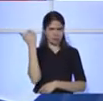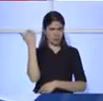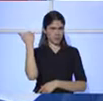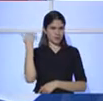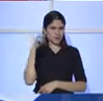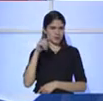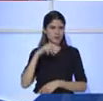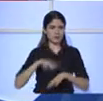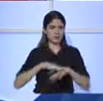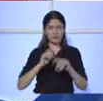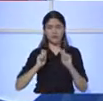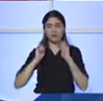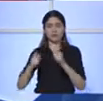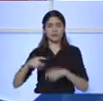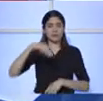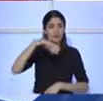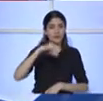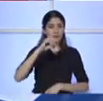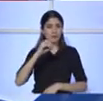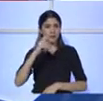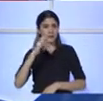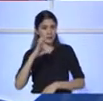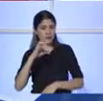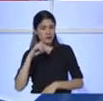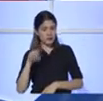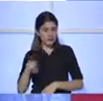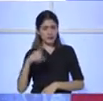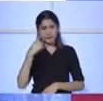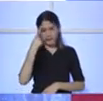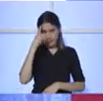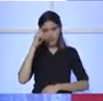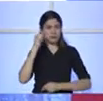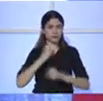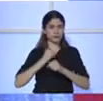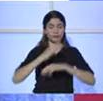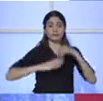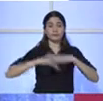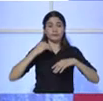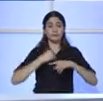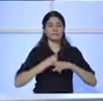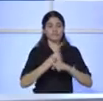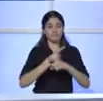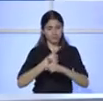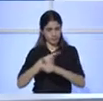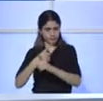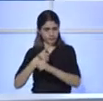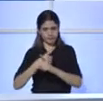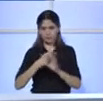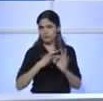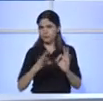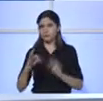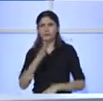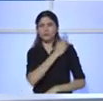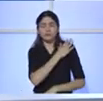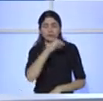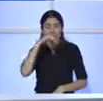un Ministerio, que es Obras Públicas, para inversiones importantes de alto impacto. O sea, este trabajo de velar, de ese, el caballero de justicia,